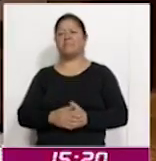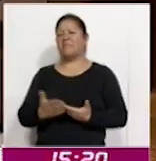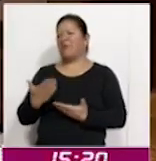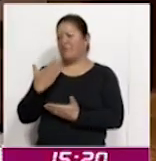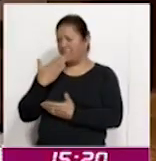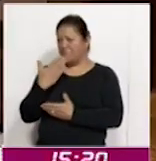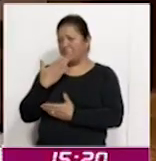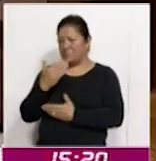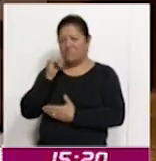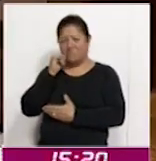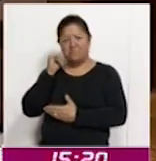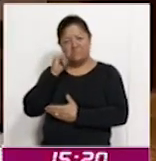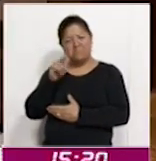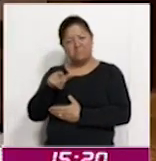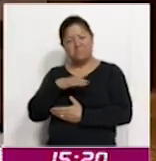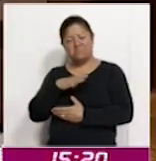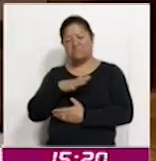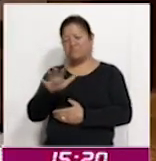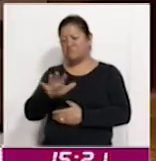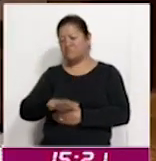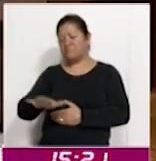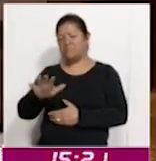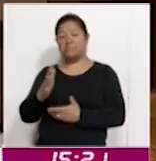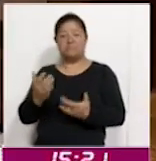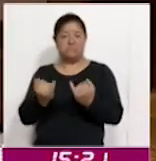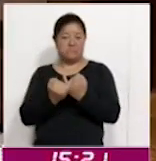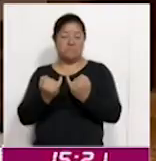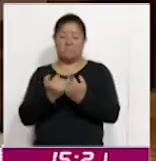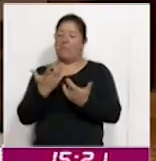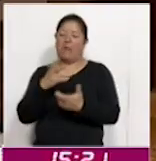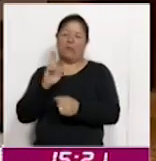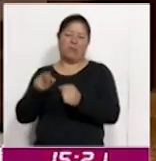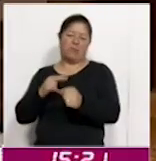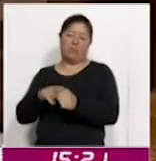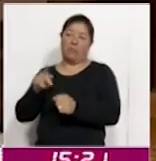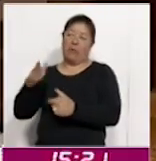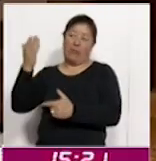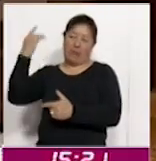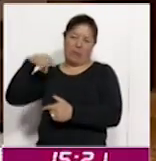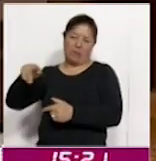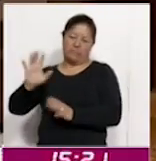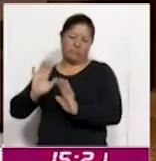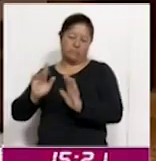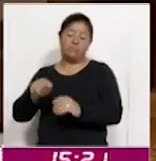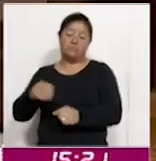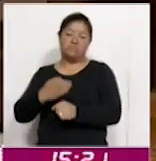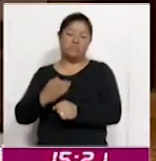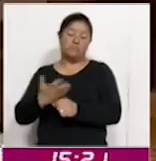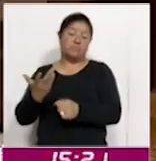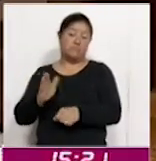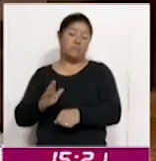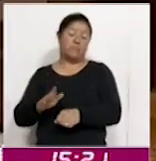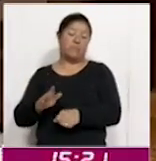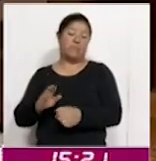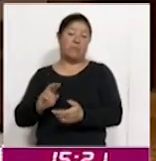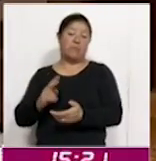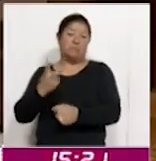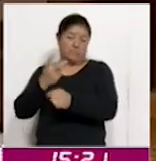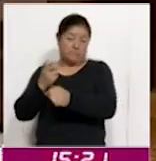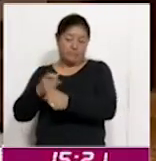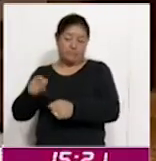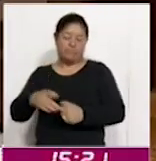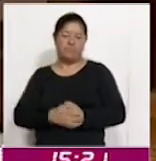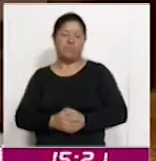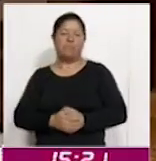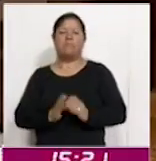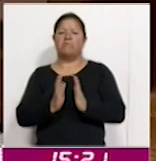relativamente una jornada, no se compara un proceso ordinario con un proceso extraordinario, una valiosa y